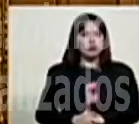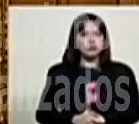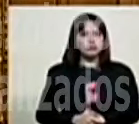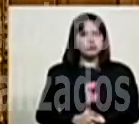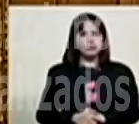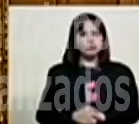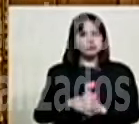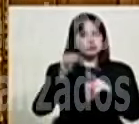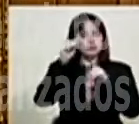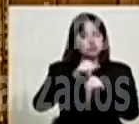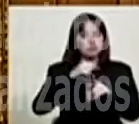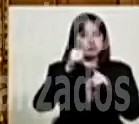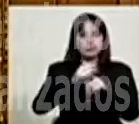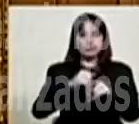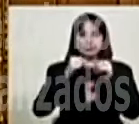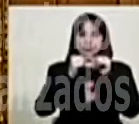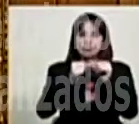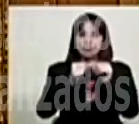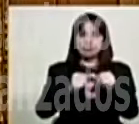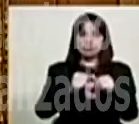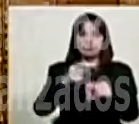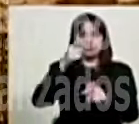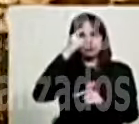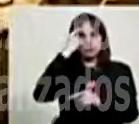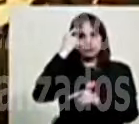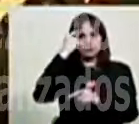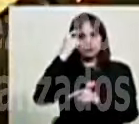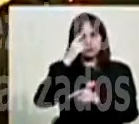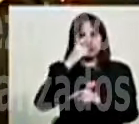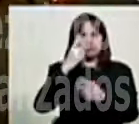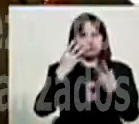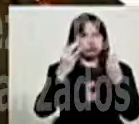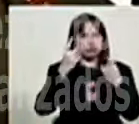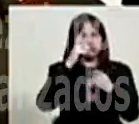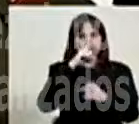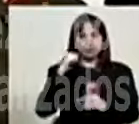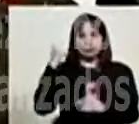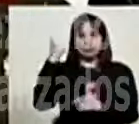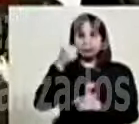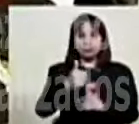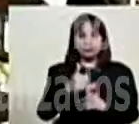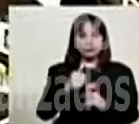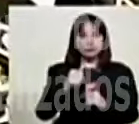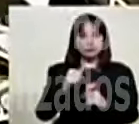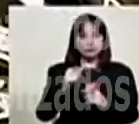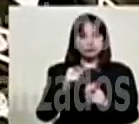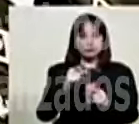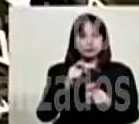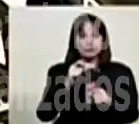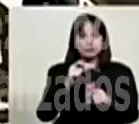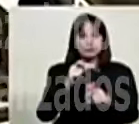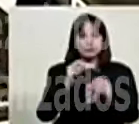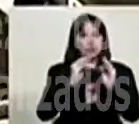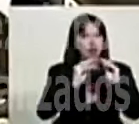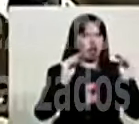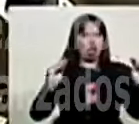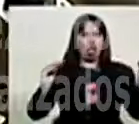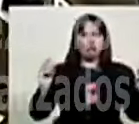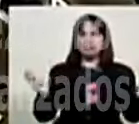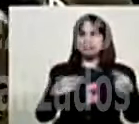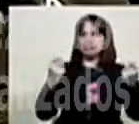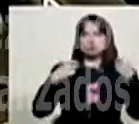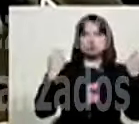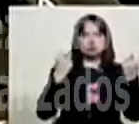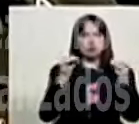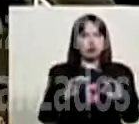En la lucha en que estamos, ustedes saben que desde hace mucho tiempo, desde el comandante Chávez, nosotros no anunciamos nuestros eventos.